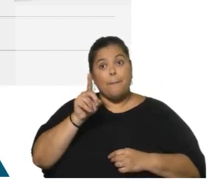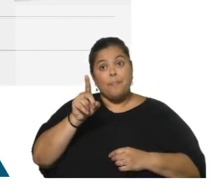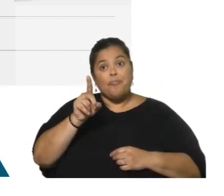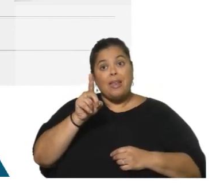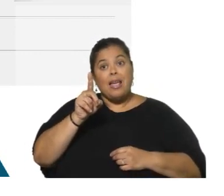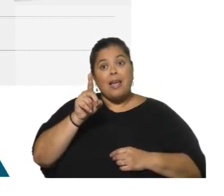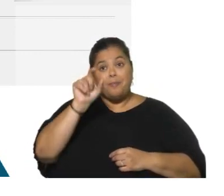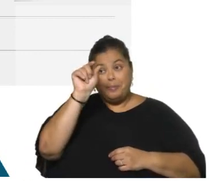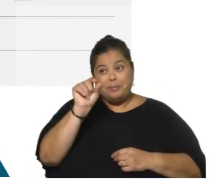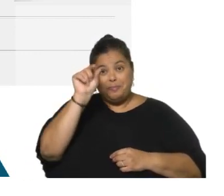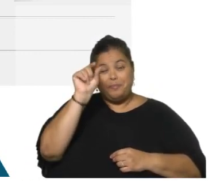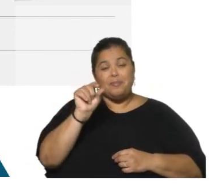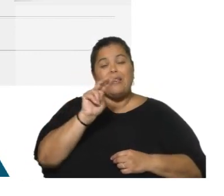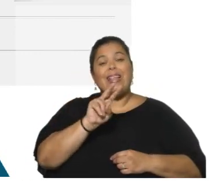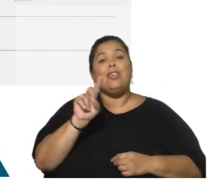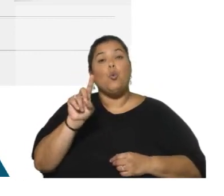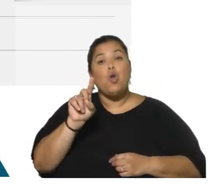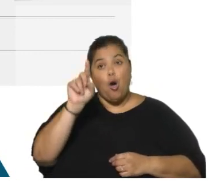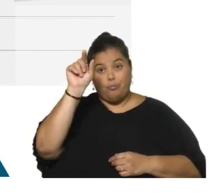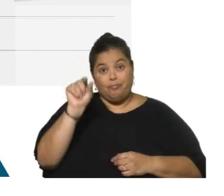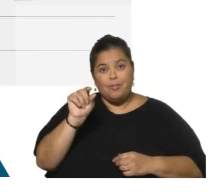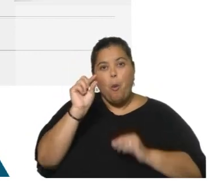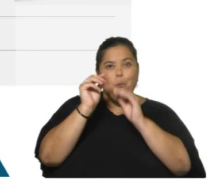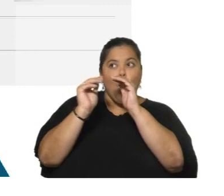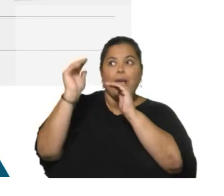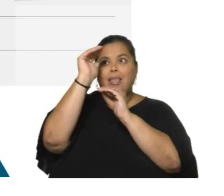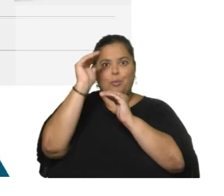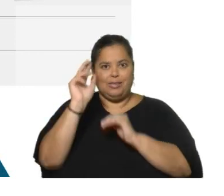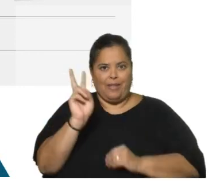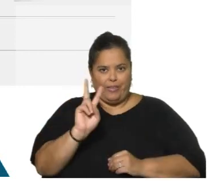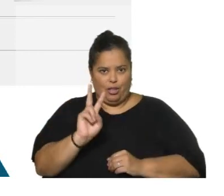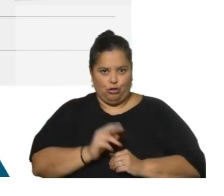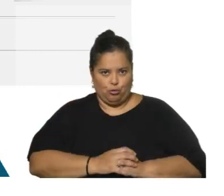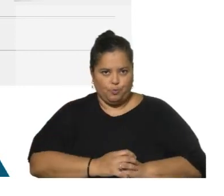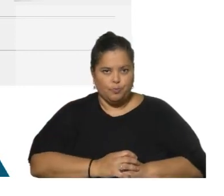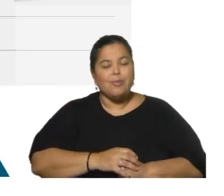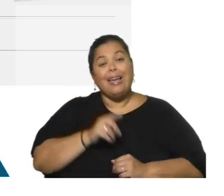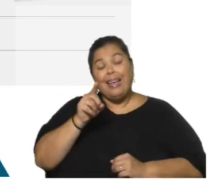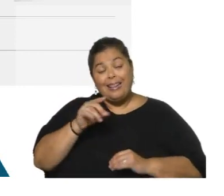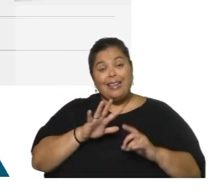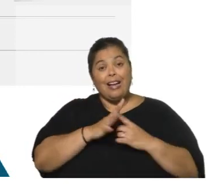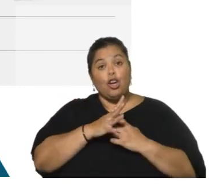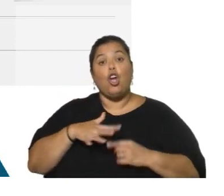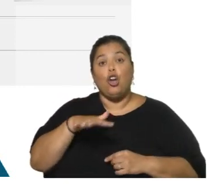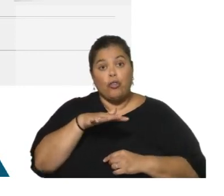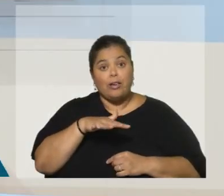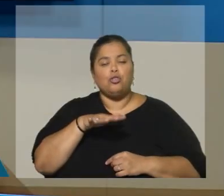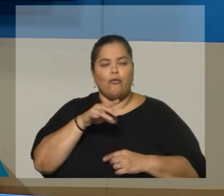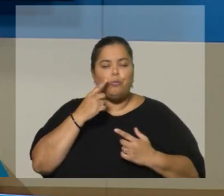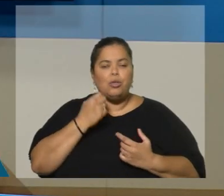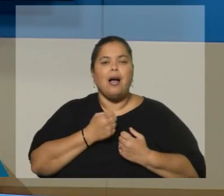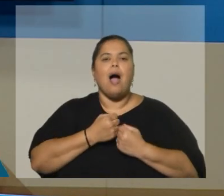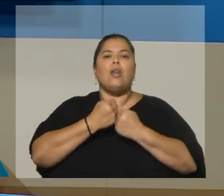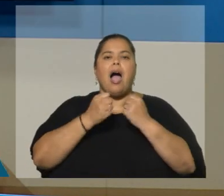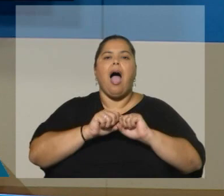2021 está incluso un poquito por encima de 2022. Con este contexto, vamos a tratar de ampliar la